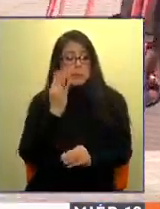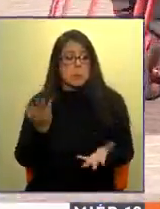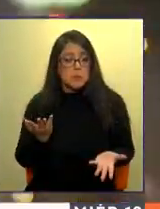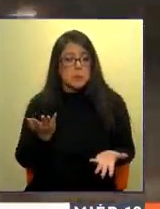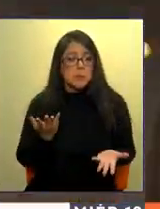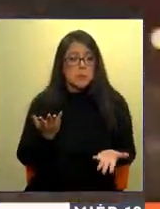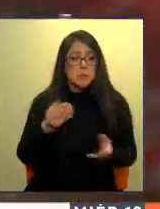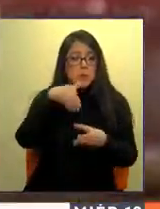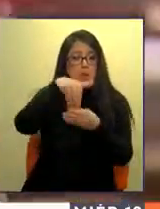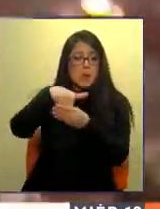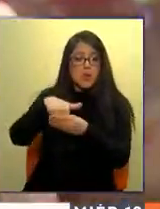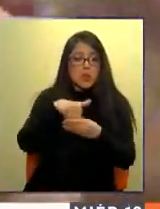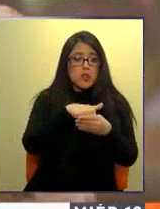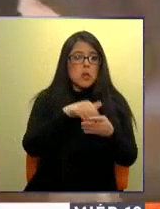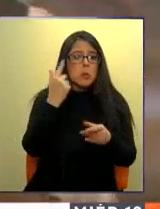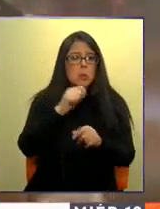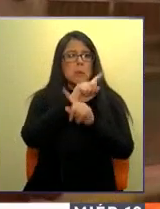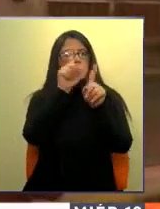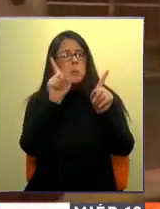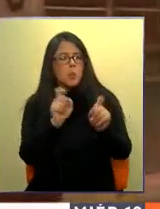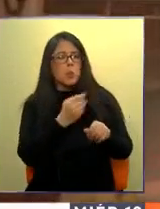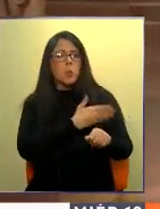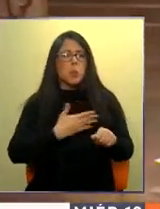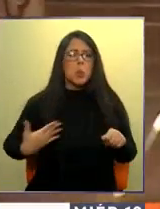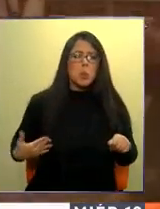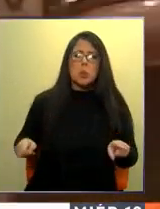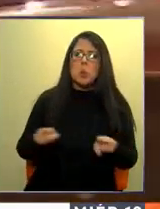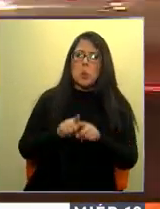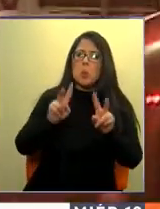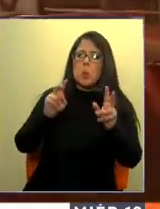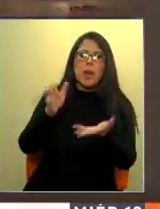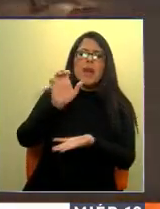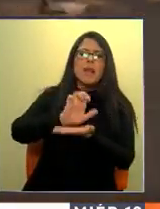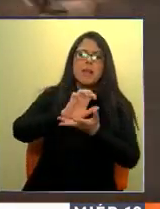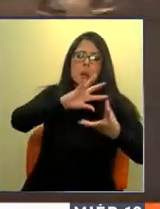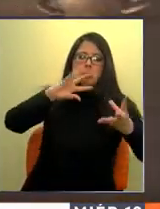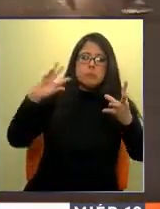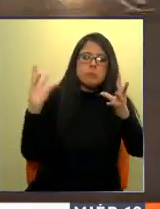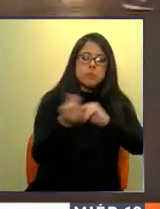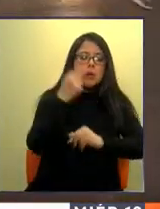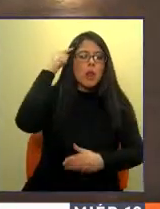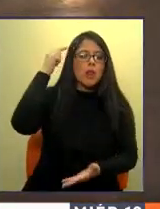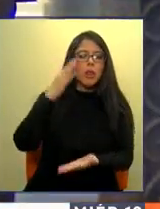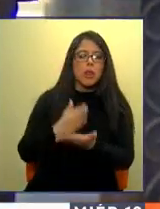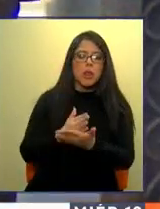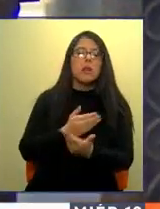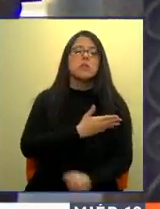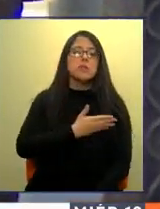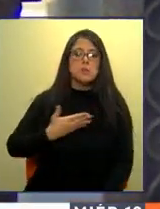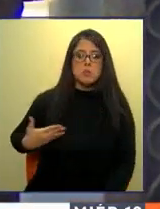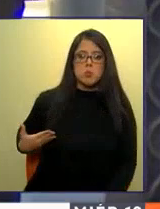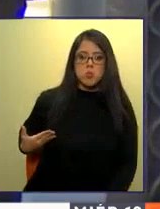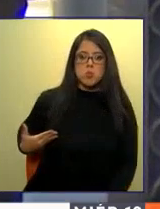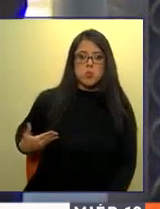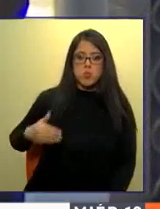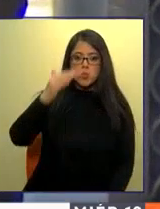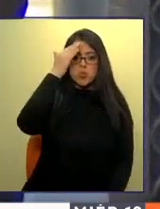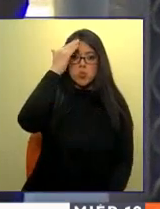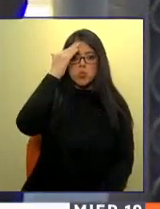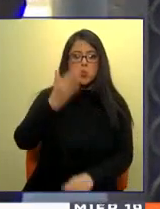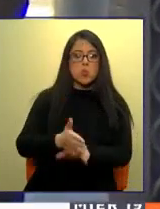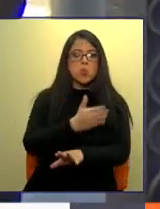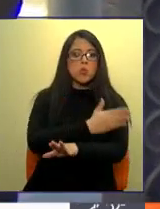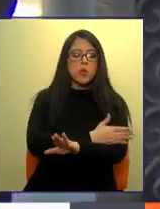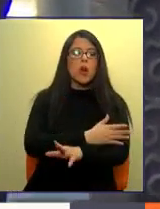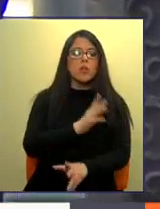incógnitas es si el gobierno extenderá o no el estado de catástrofe, decisión que deberá tomar el presidente a días de las fiestas patrias.